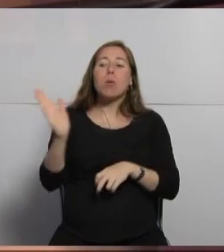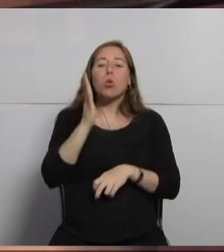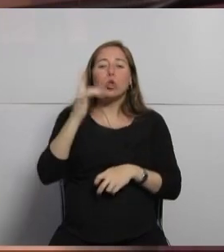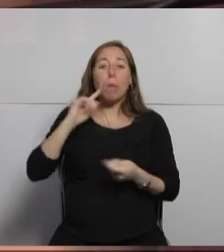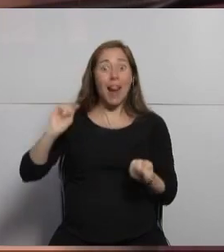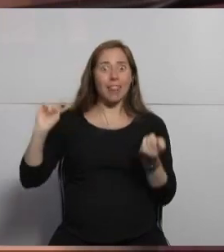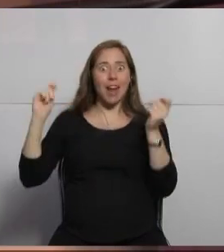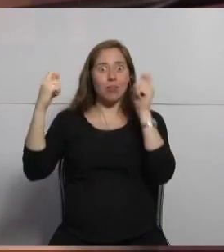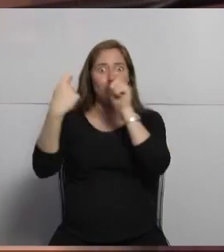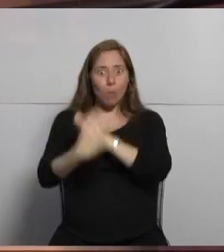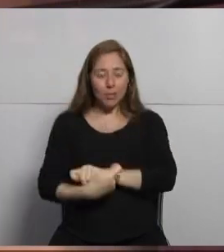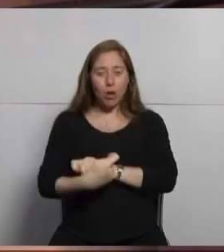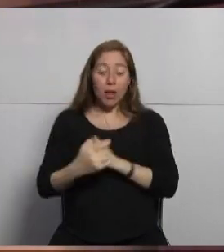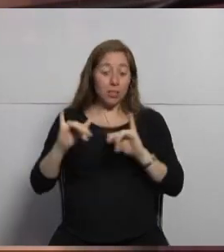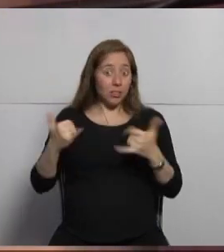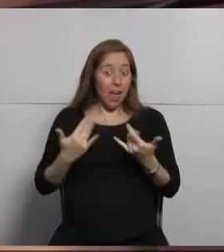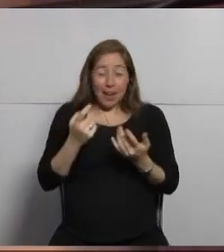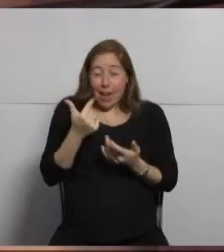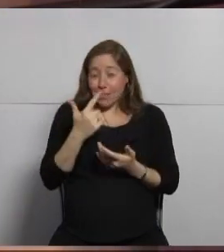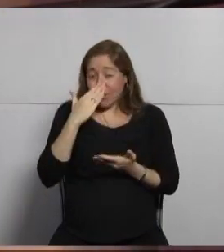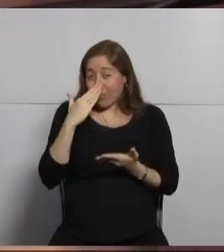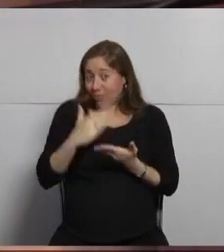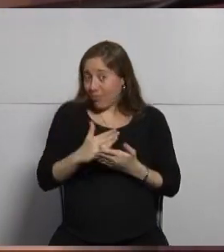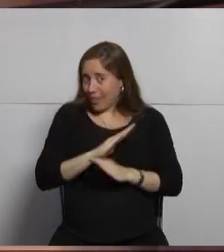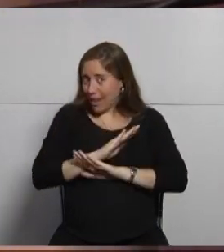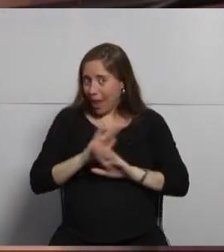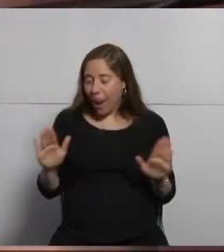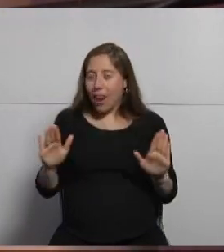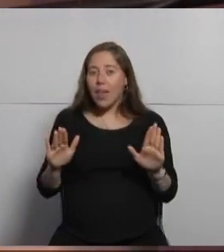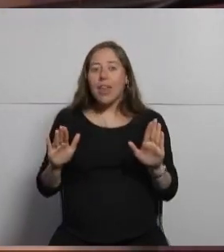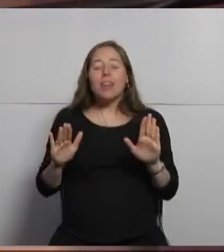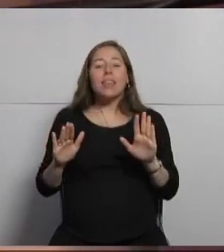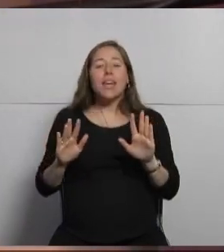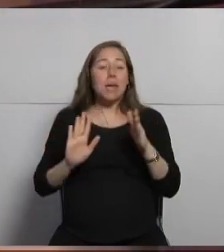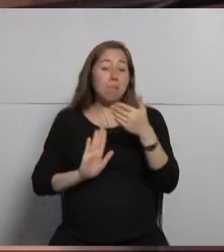Javier al final de la instancia vinculada con la mañana de hoy chau ¡Gracias!